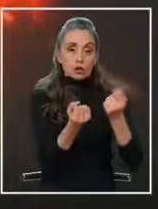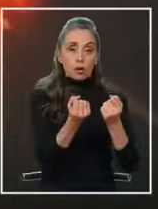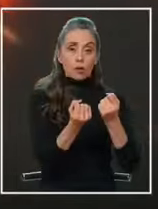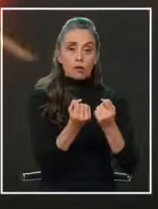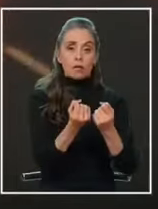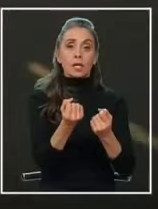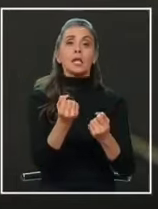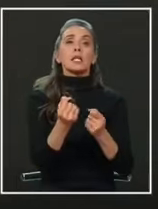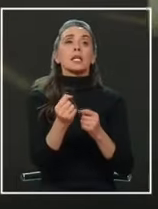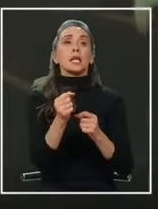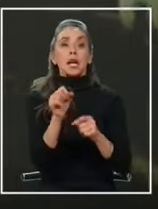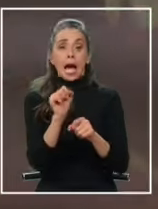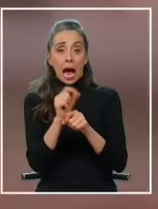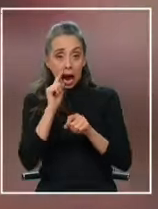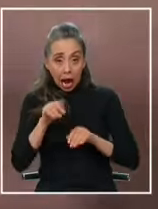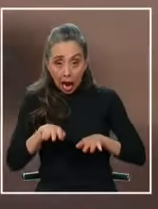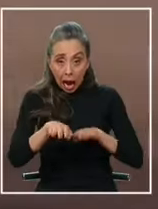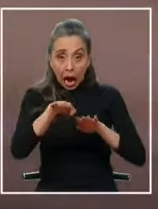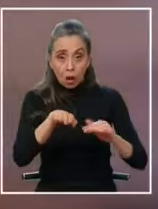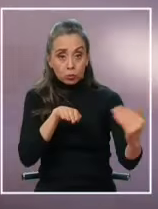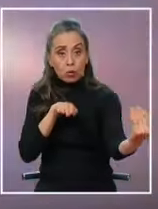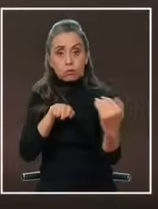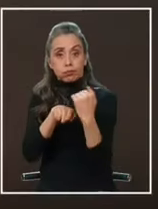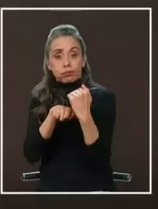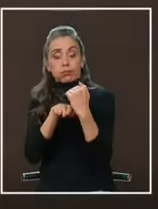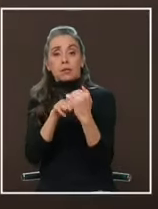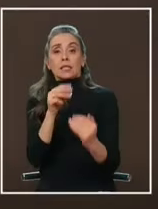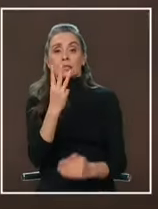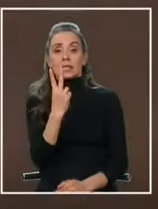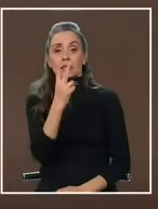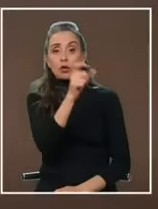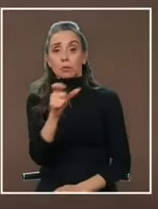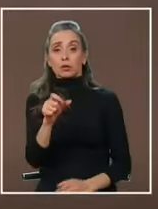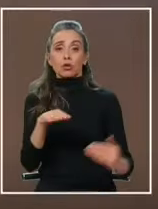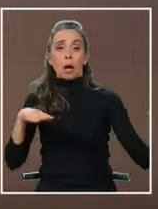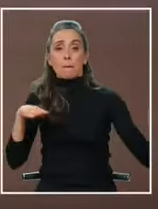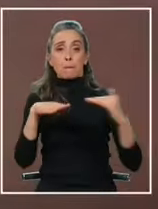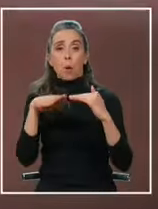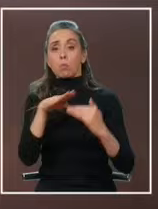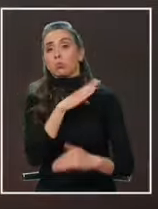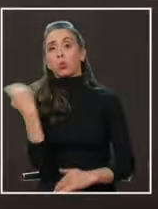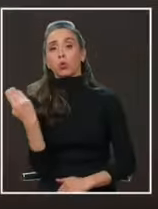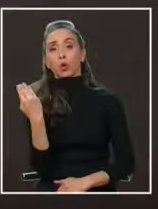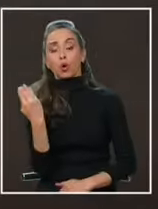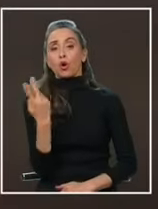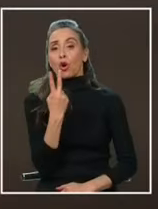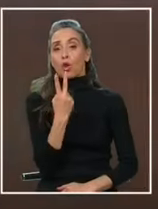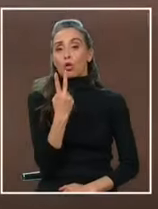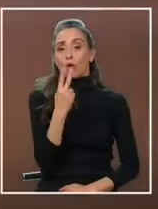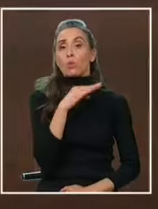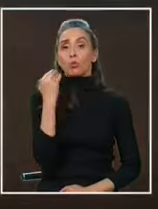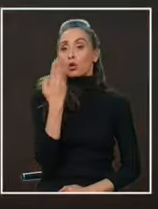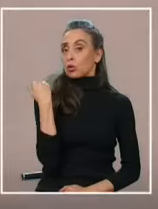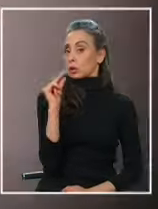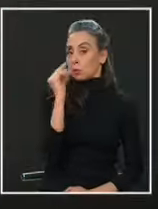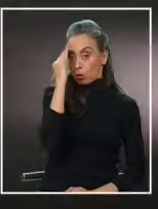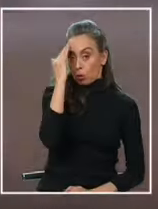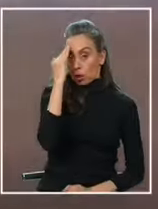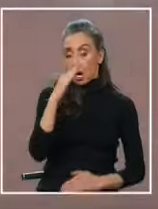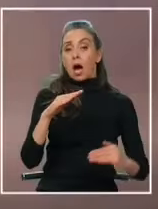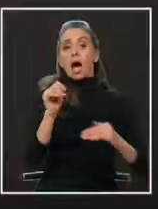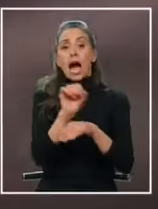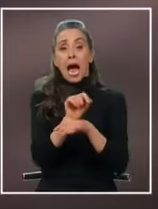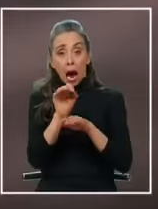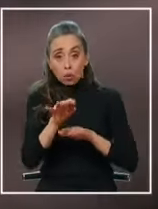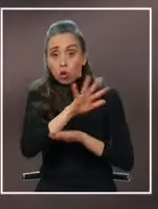manejaba contra el tránsito. Es más, 32 personas murieron de esa misma forma. Son los últimos días, hubo dos muertos y varios heridos por esta